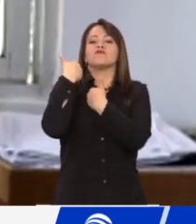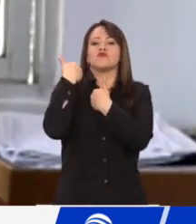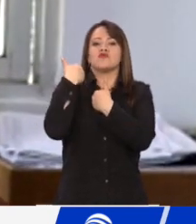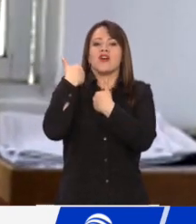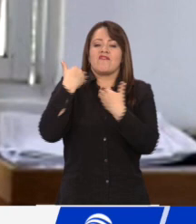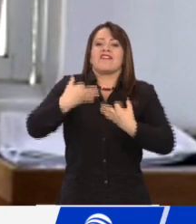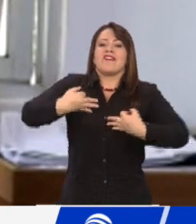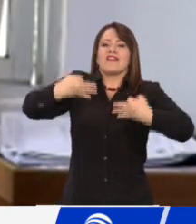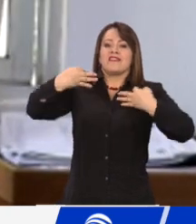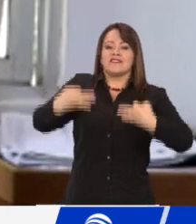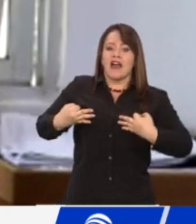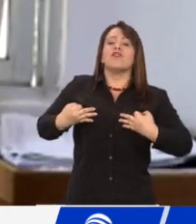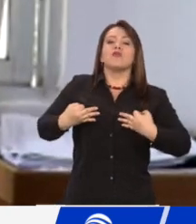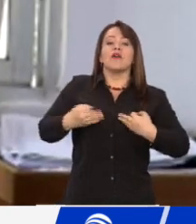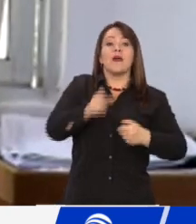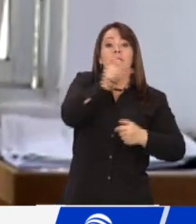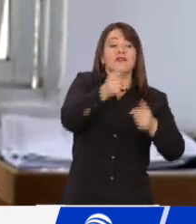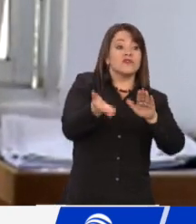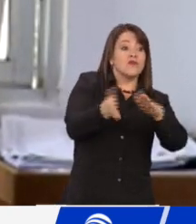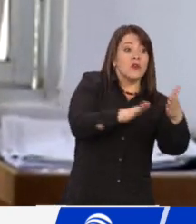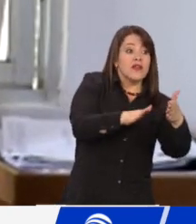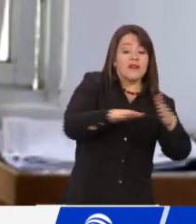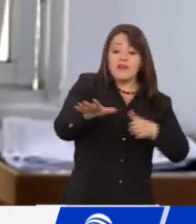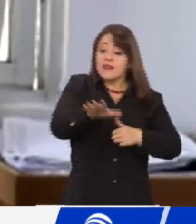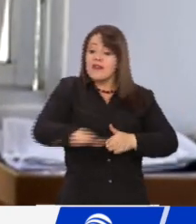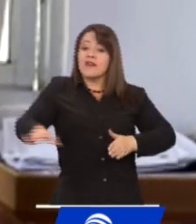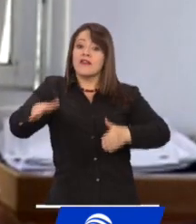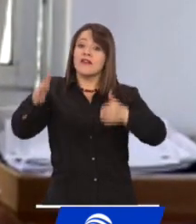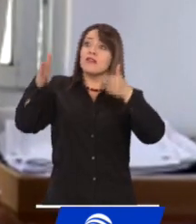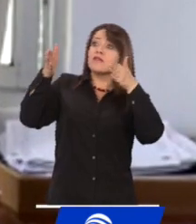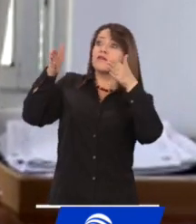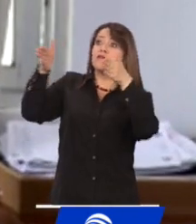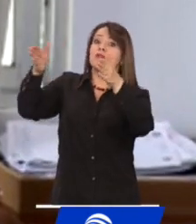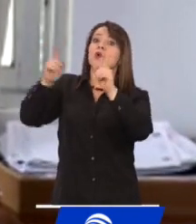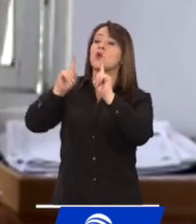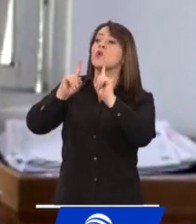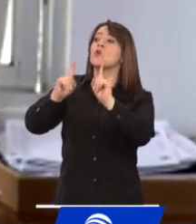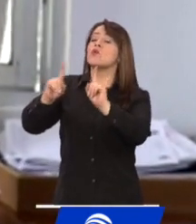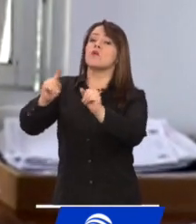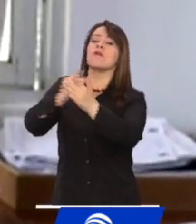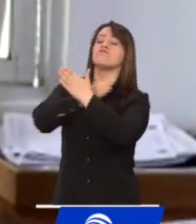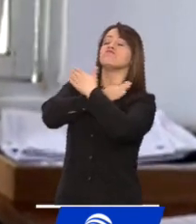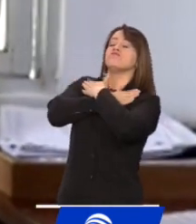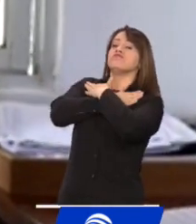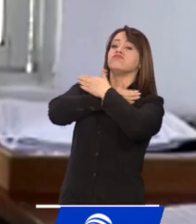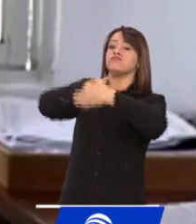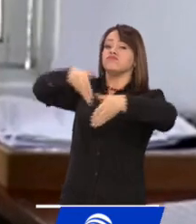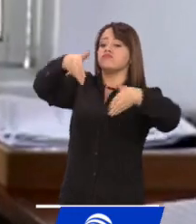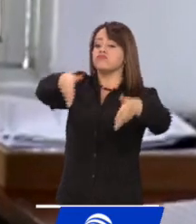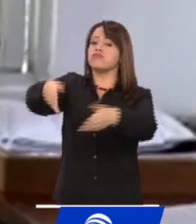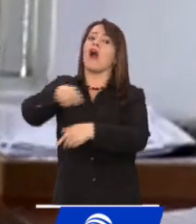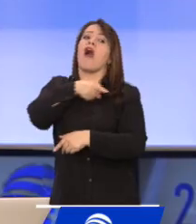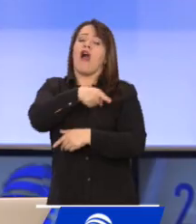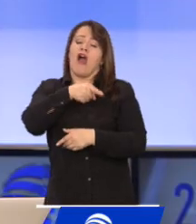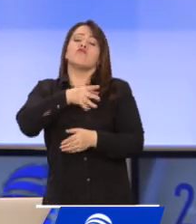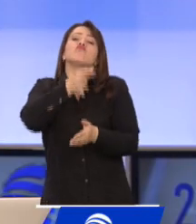garantizando una manera respetuosa la disposición final de estos cuerpos.